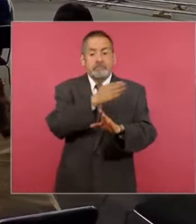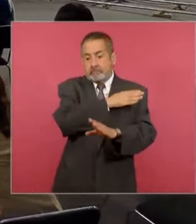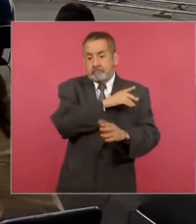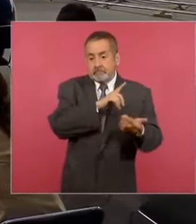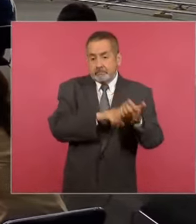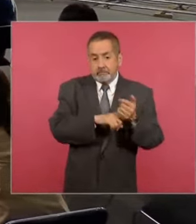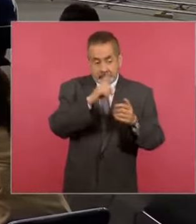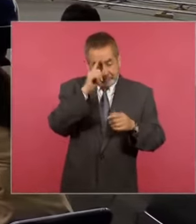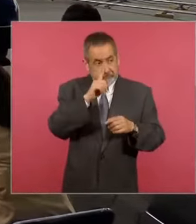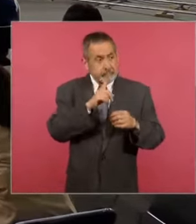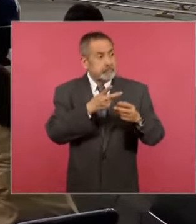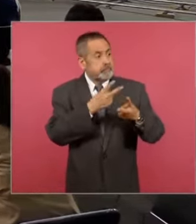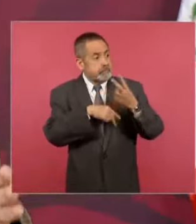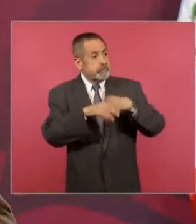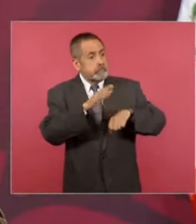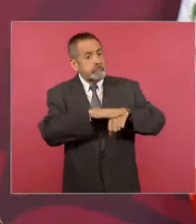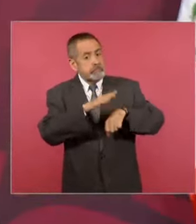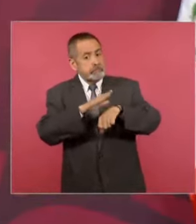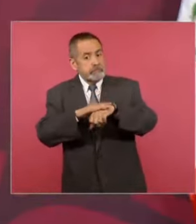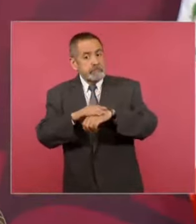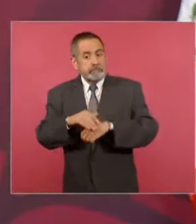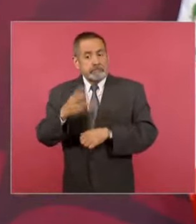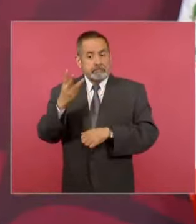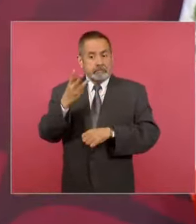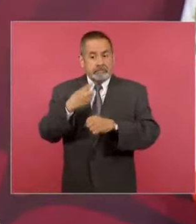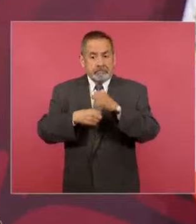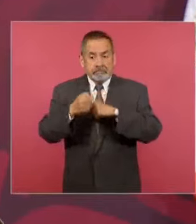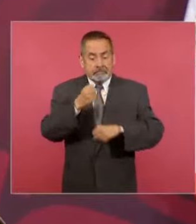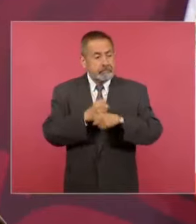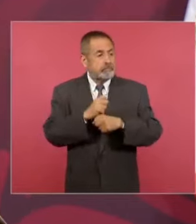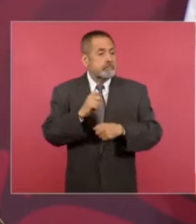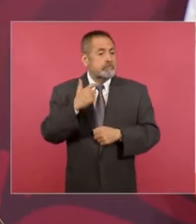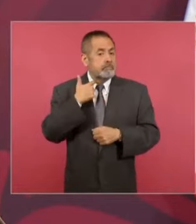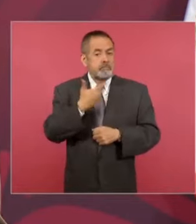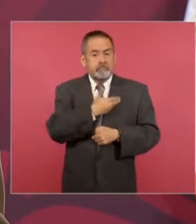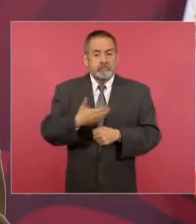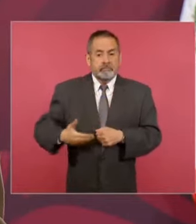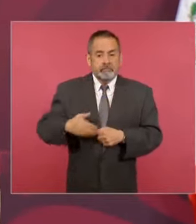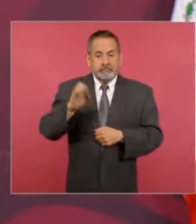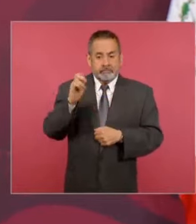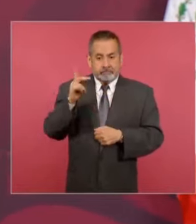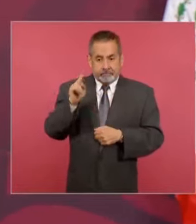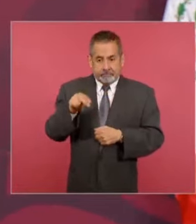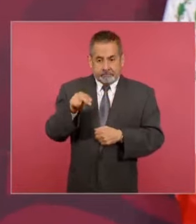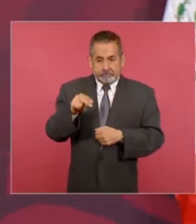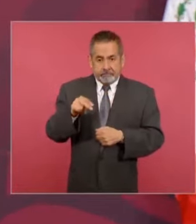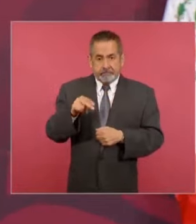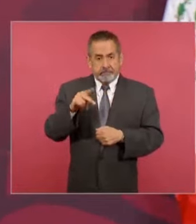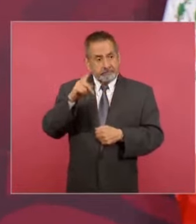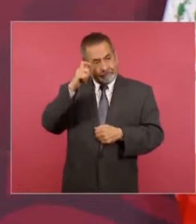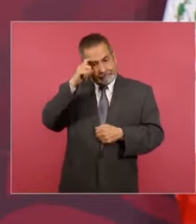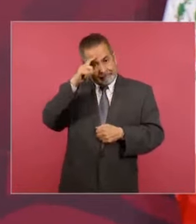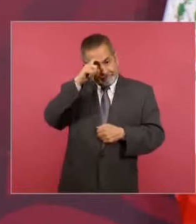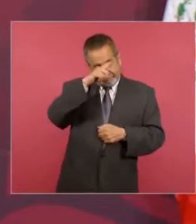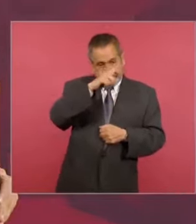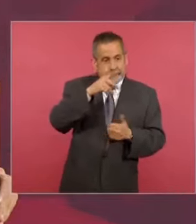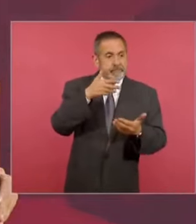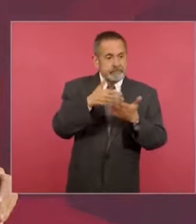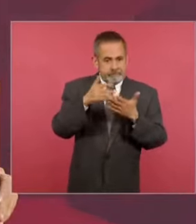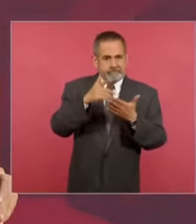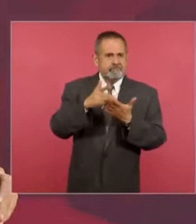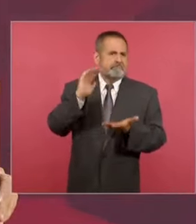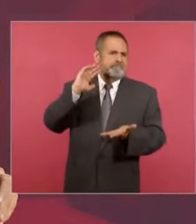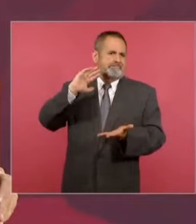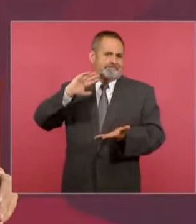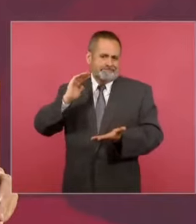alza en los últimos tres años del presidente Peña Nieto, era difícil el poder contener